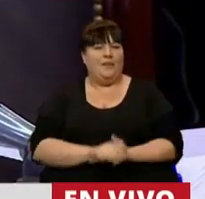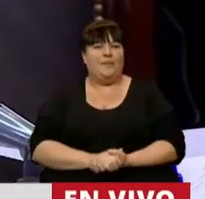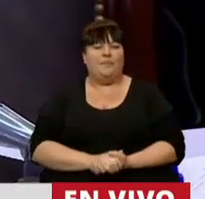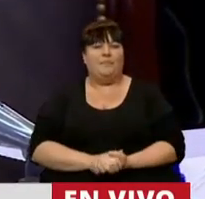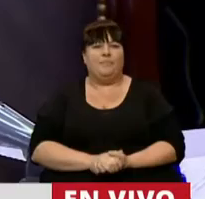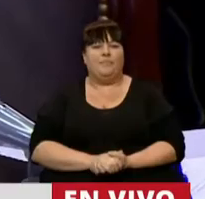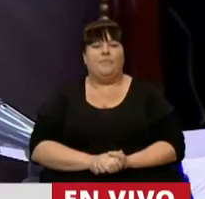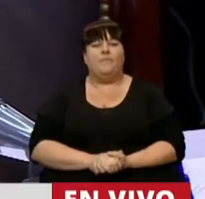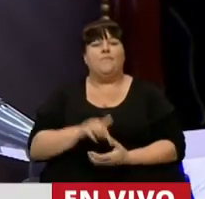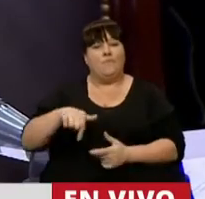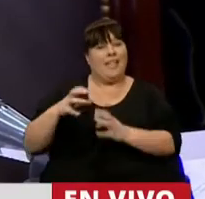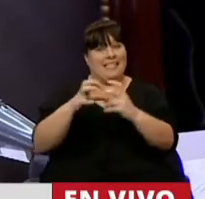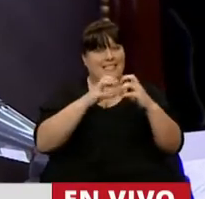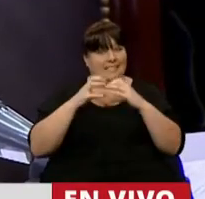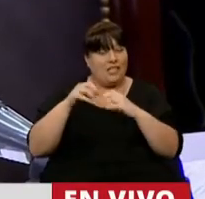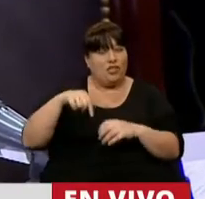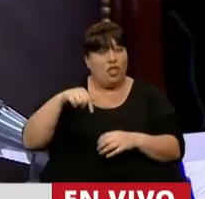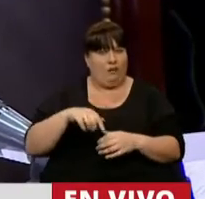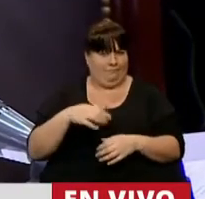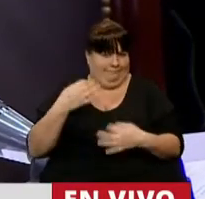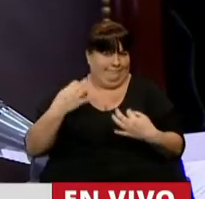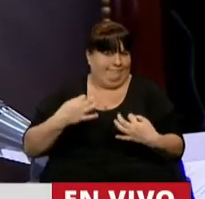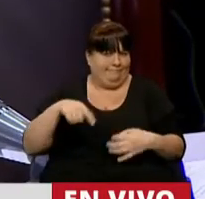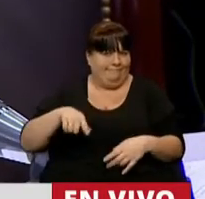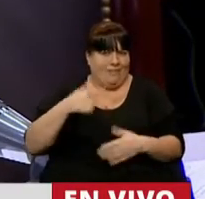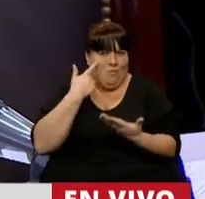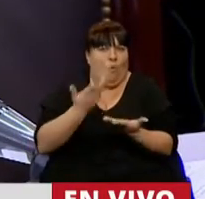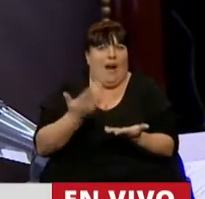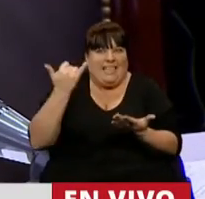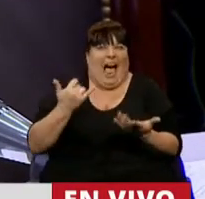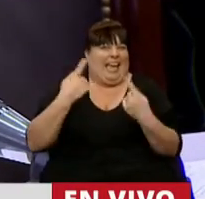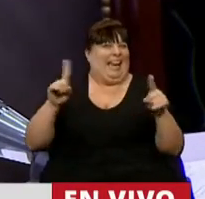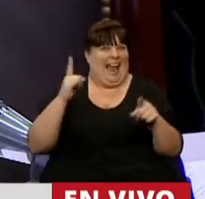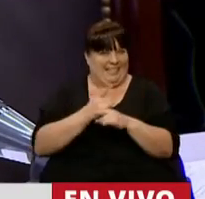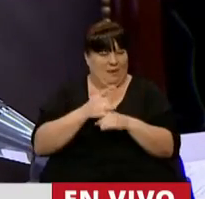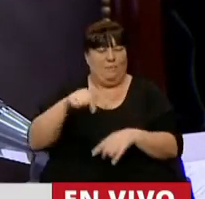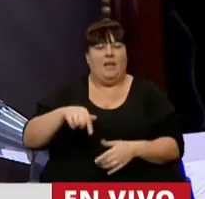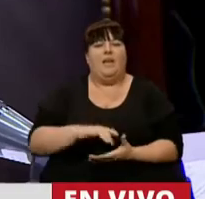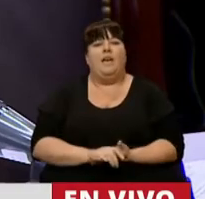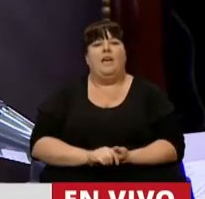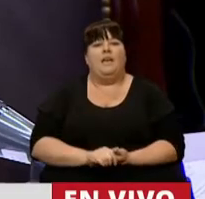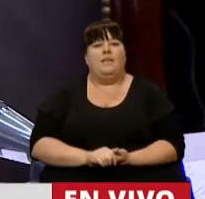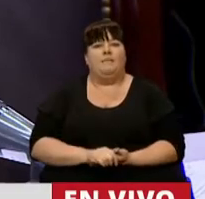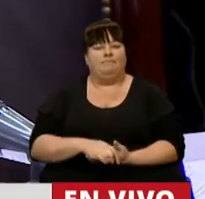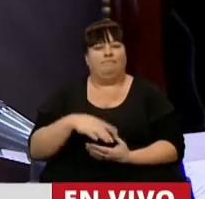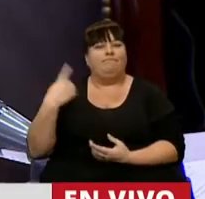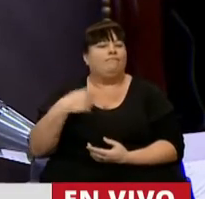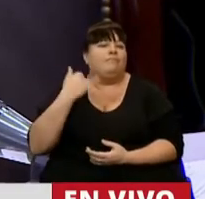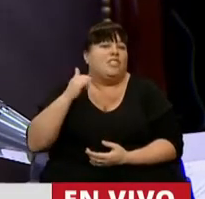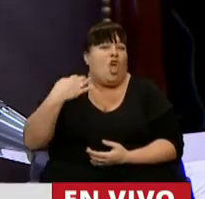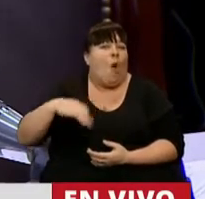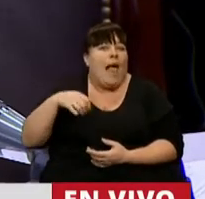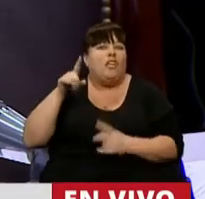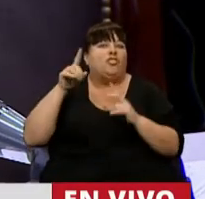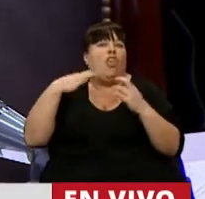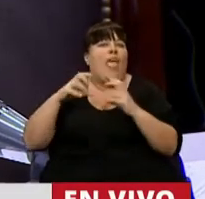esta sesión claramente es una muestra de eso en donde nos vemos en la obligación de